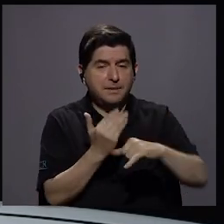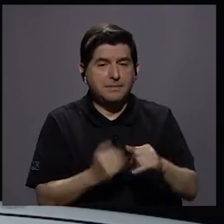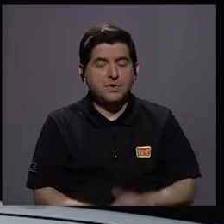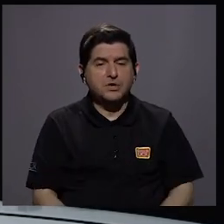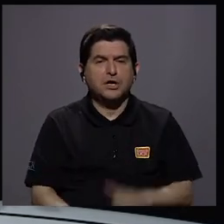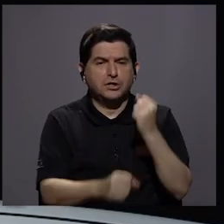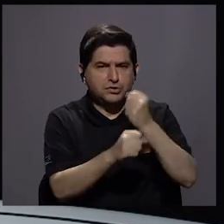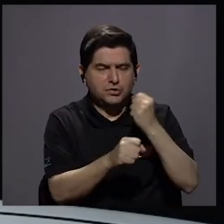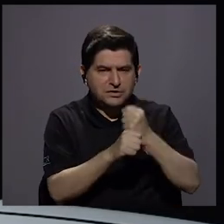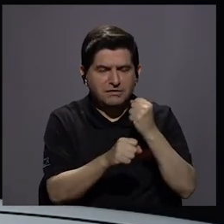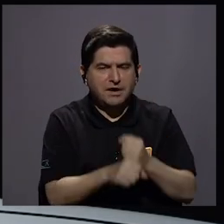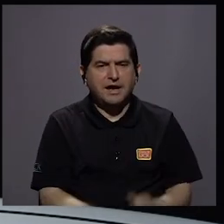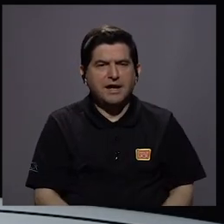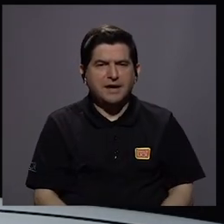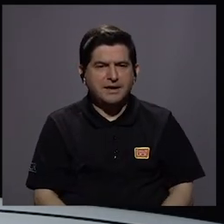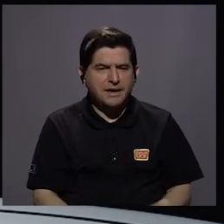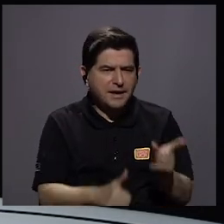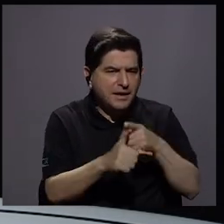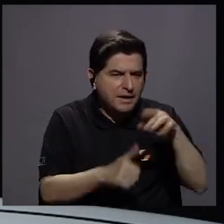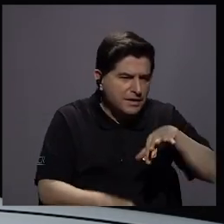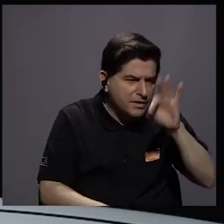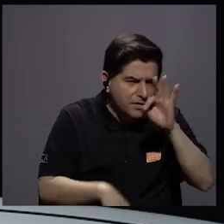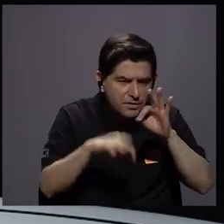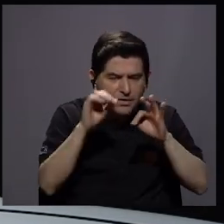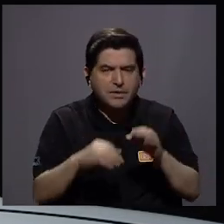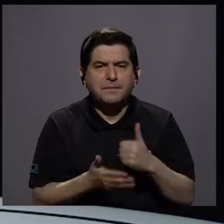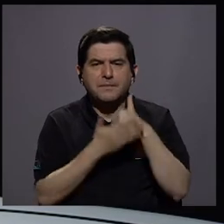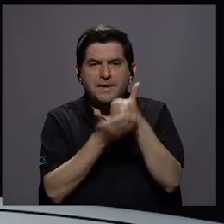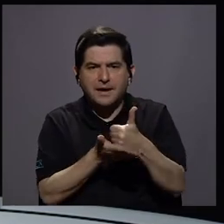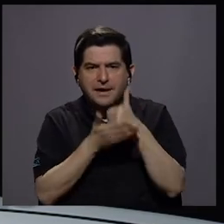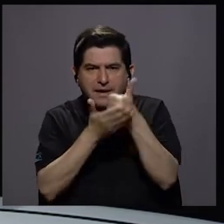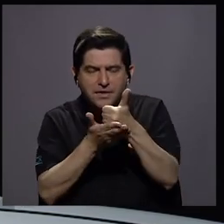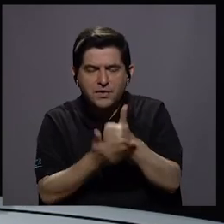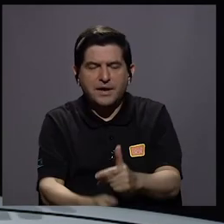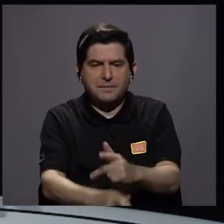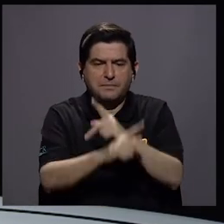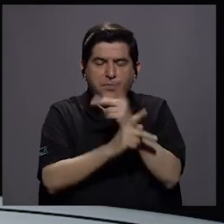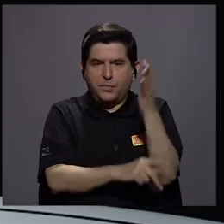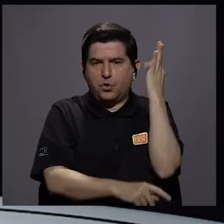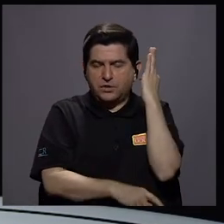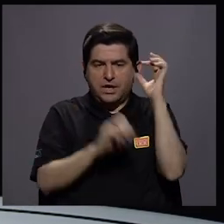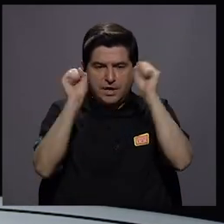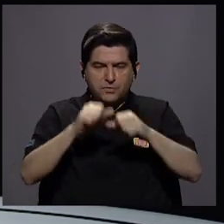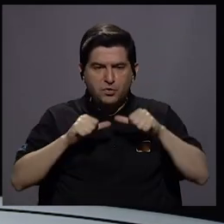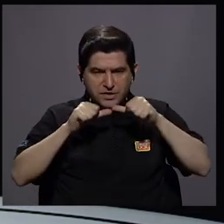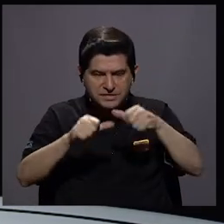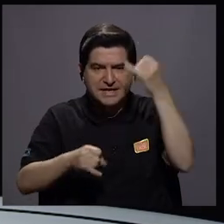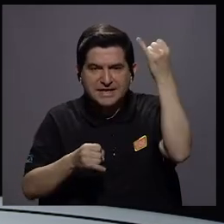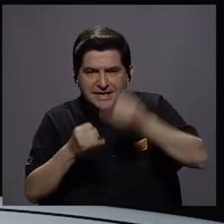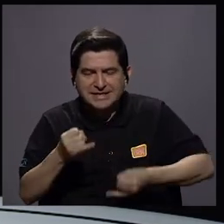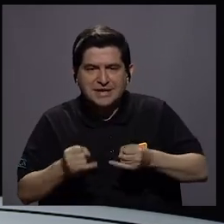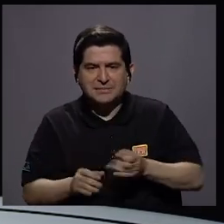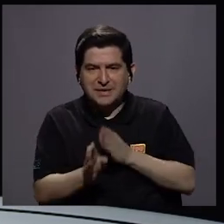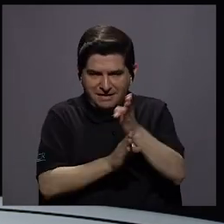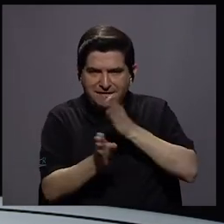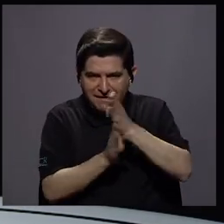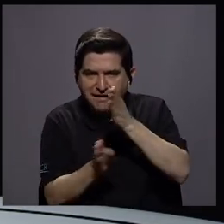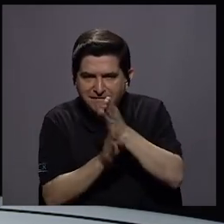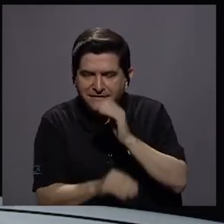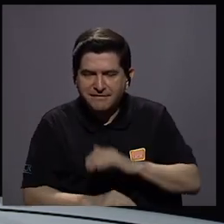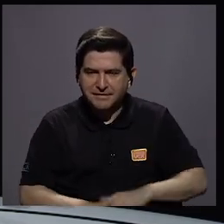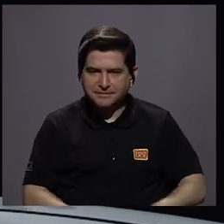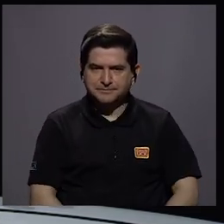están trabajando desde los primeros hallazgos para poder colaborar en blindar a esas mujeres para que puedan finalizar sus carreras ahora